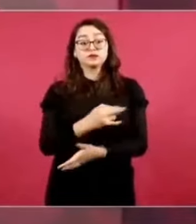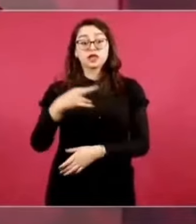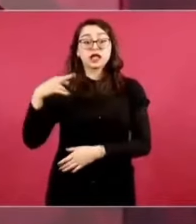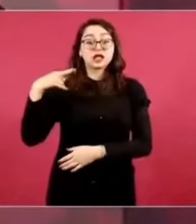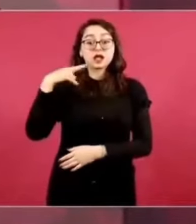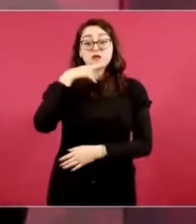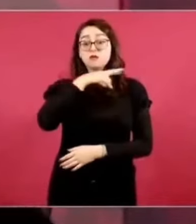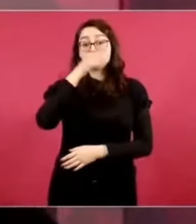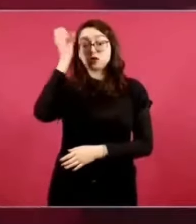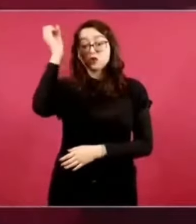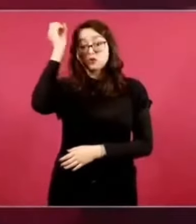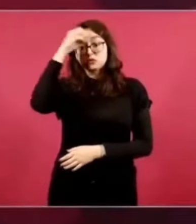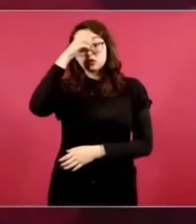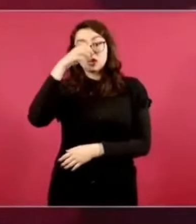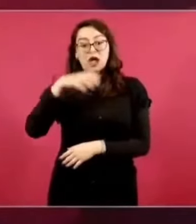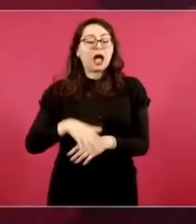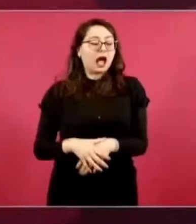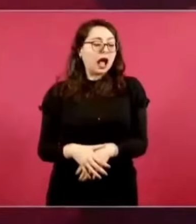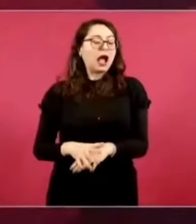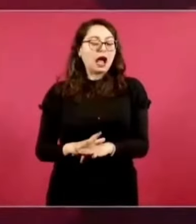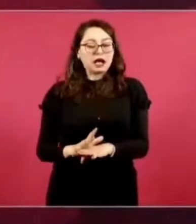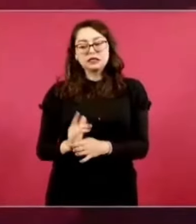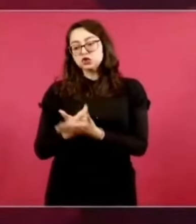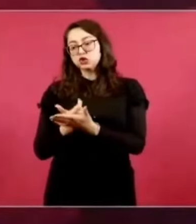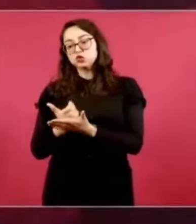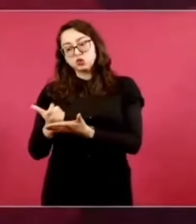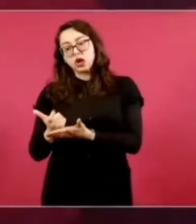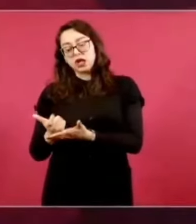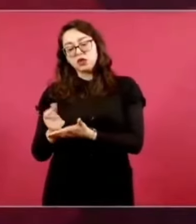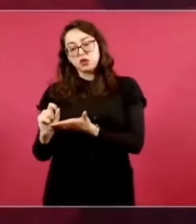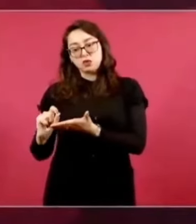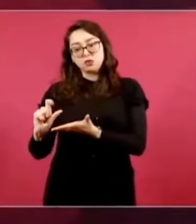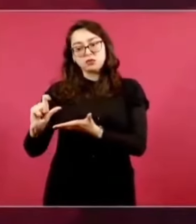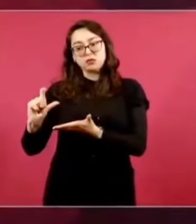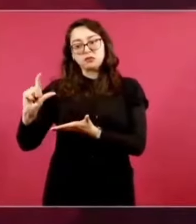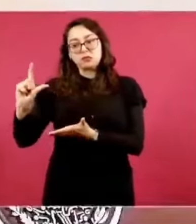si aumentan los salarios aumenta la inflación